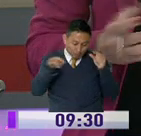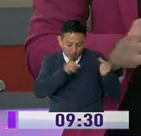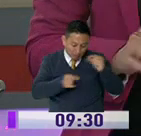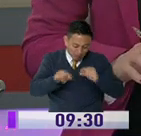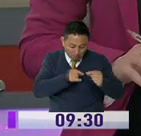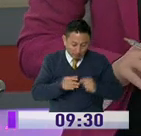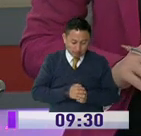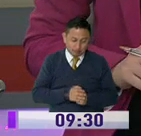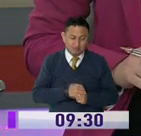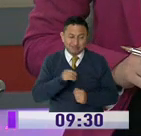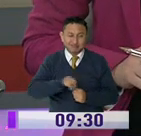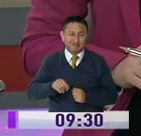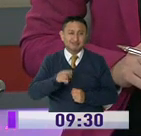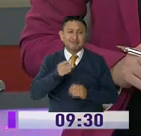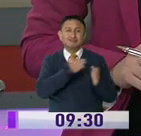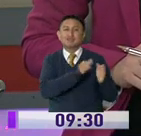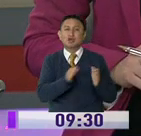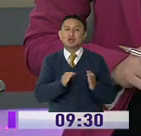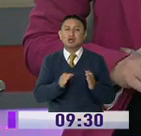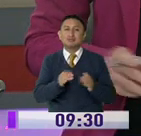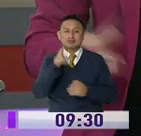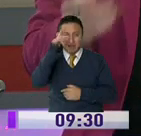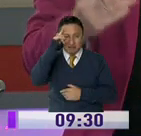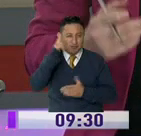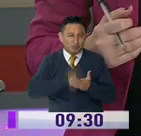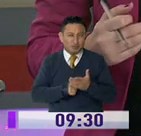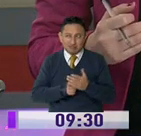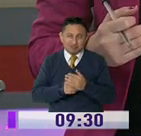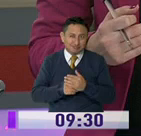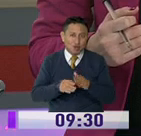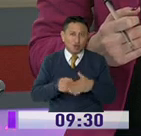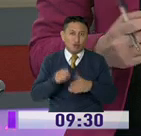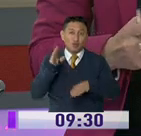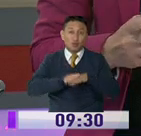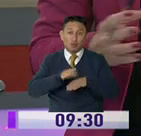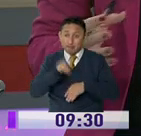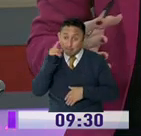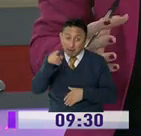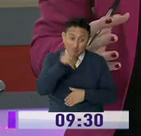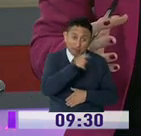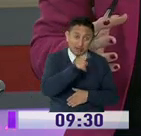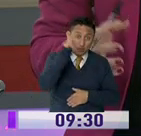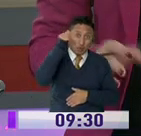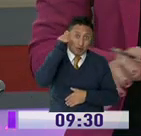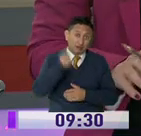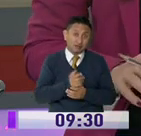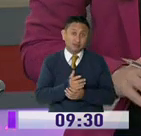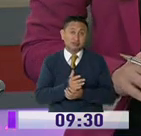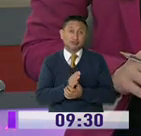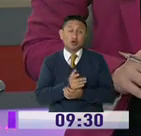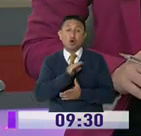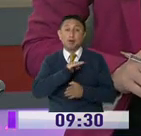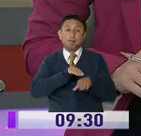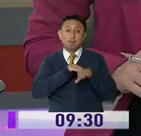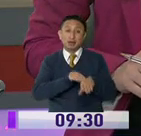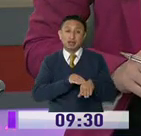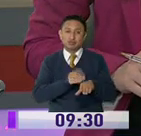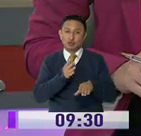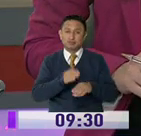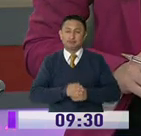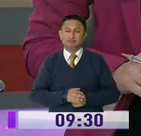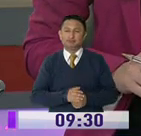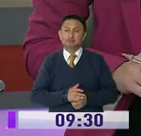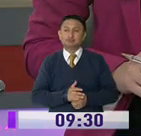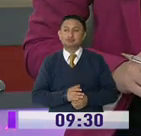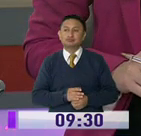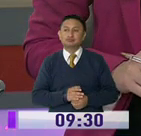forman parte de las conocidas teorías de la conspiración, que aunque buscan responsabilizar a determinados gobiernos, carecen de sustentos científicos.